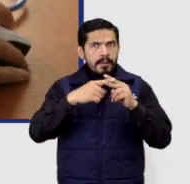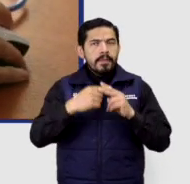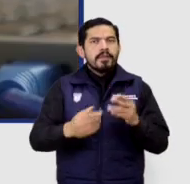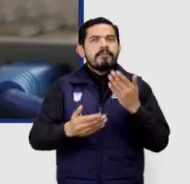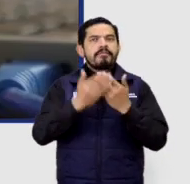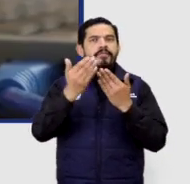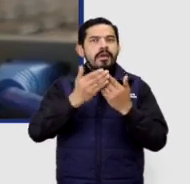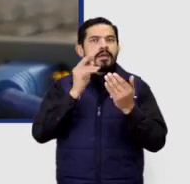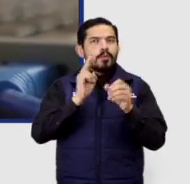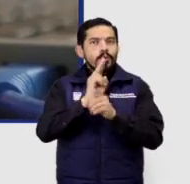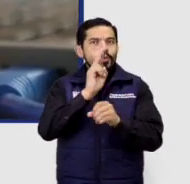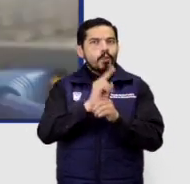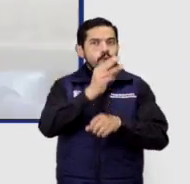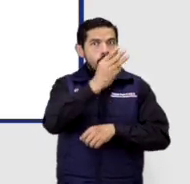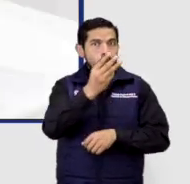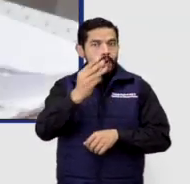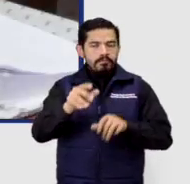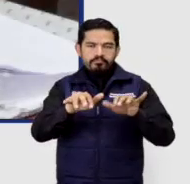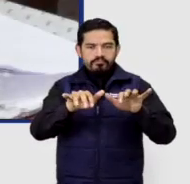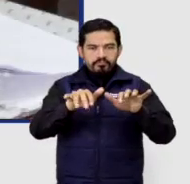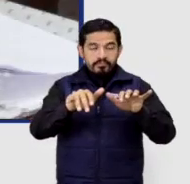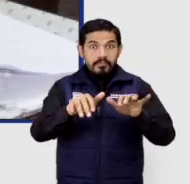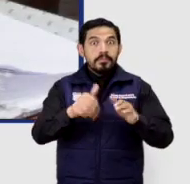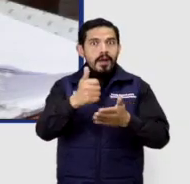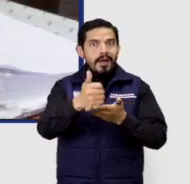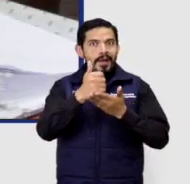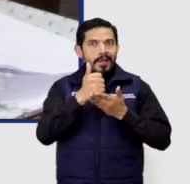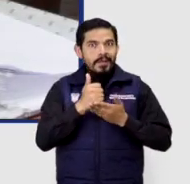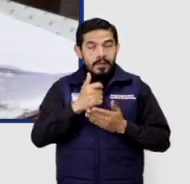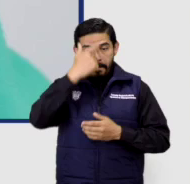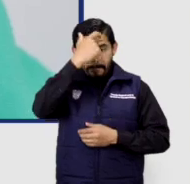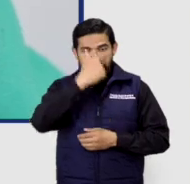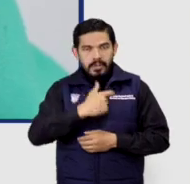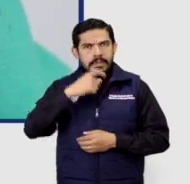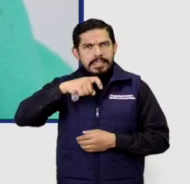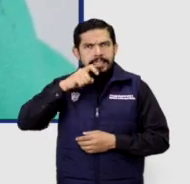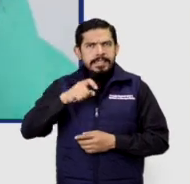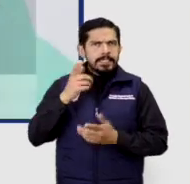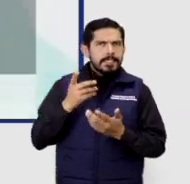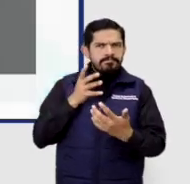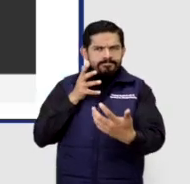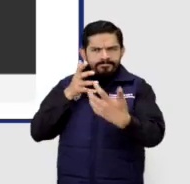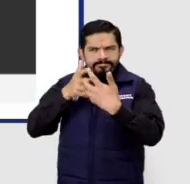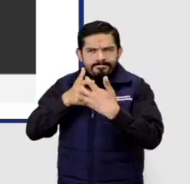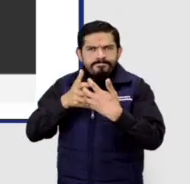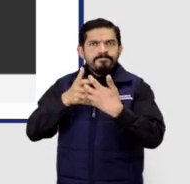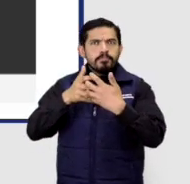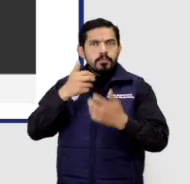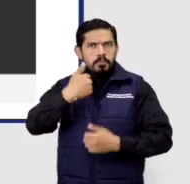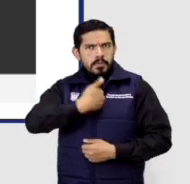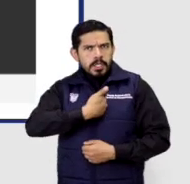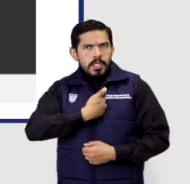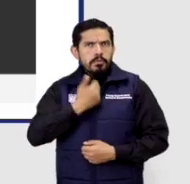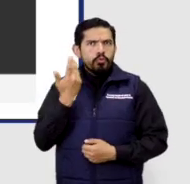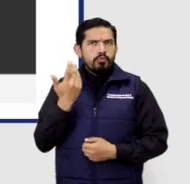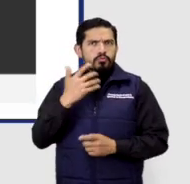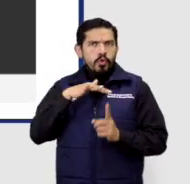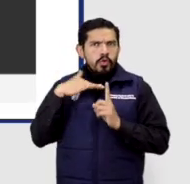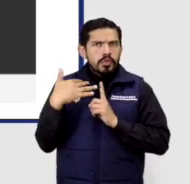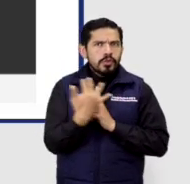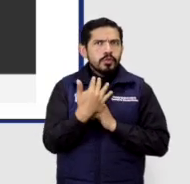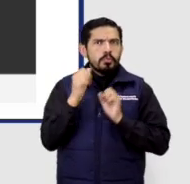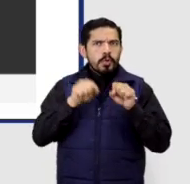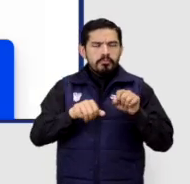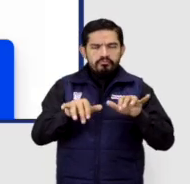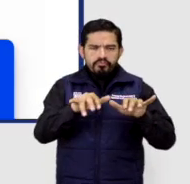facilidad de uso de la página y garantizan que las personas con necesidades específicas, de acuerdo con su condición, naveguen